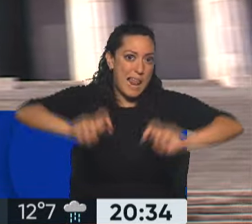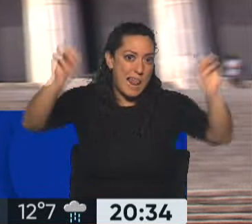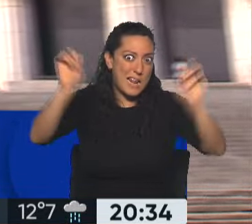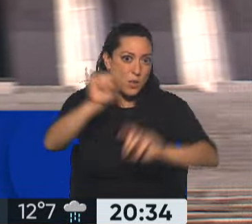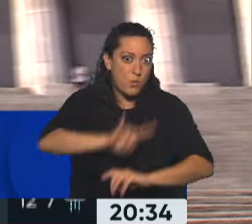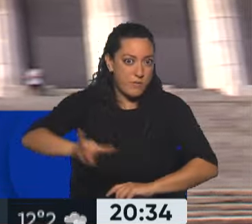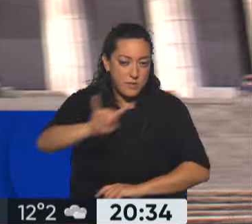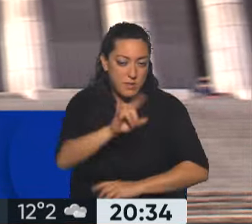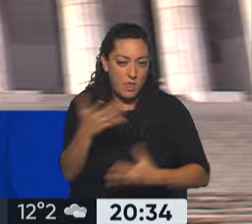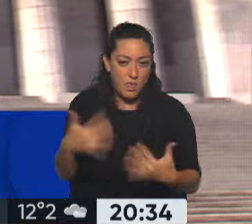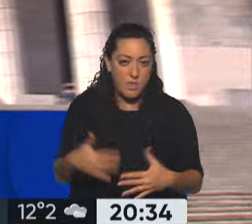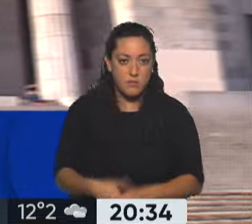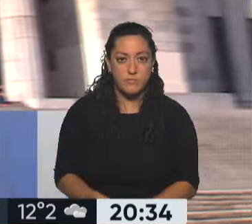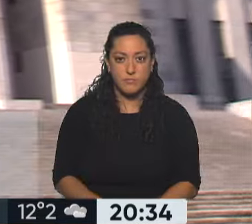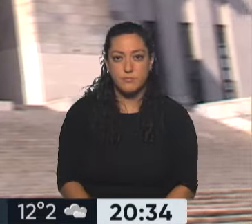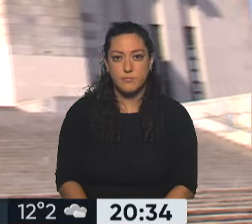a la institución.